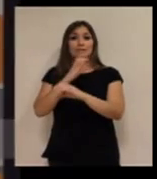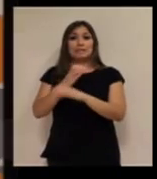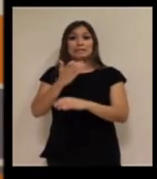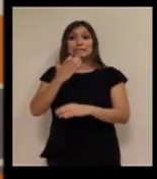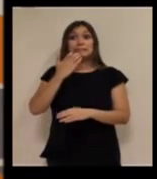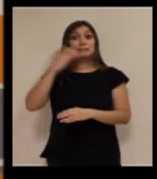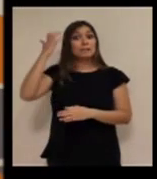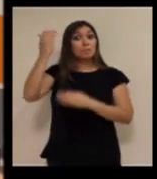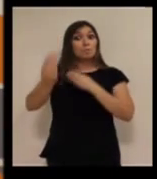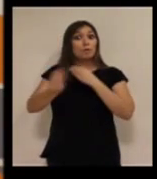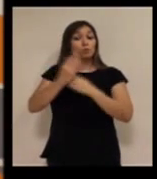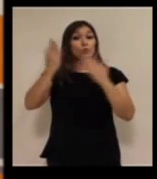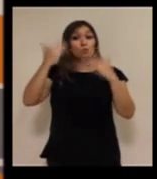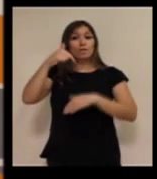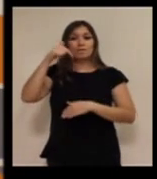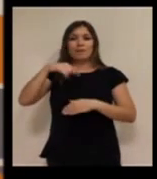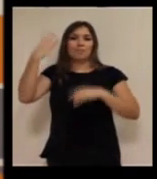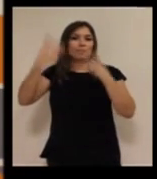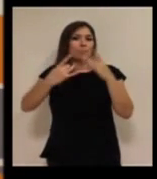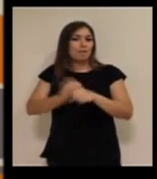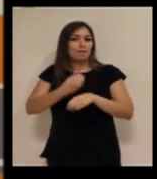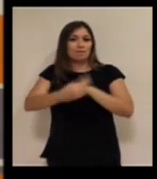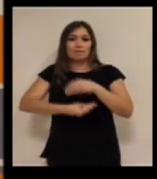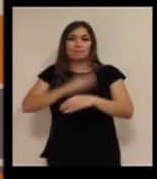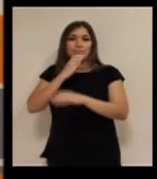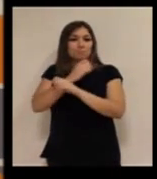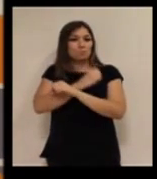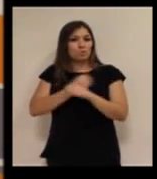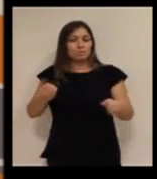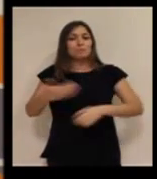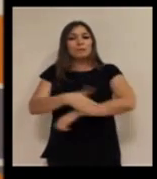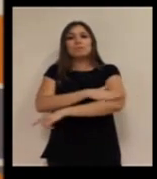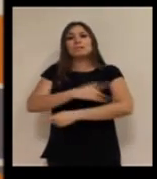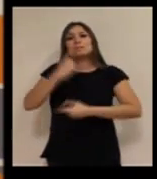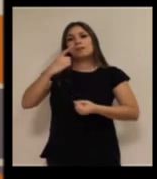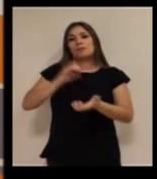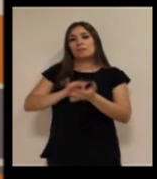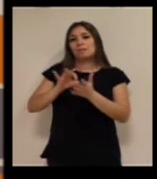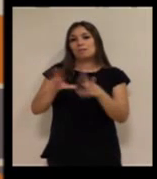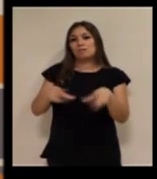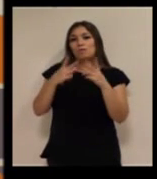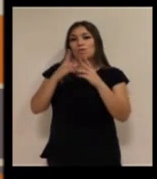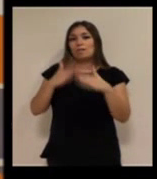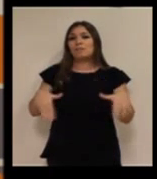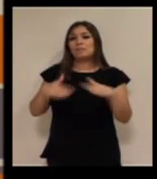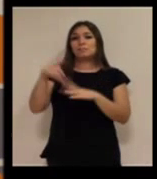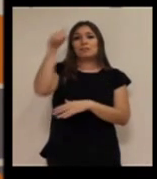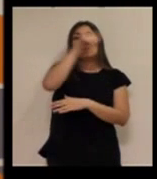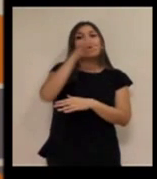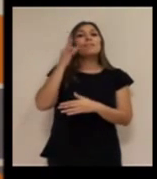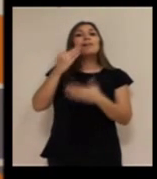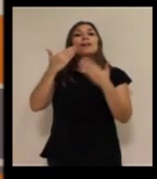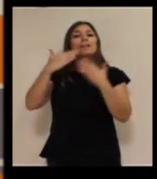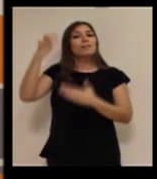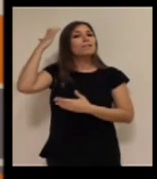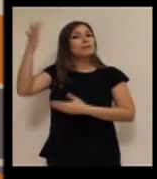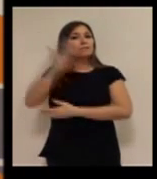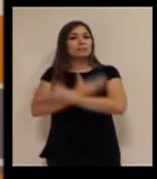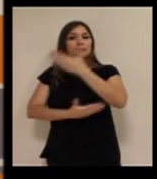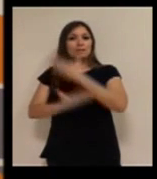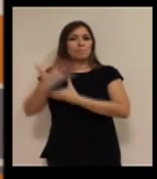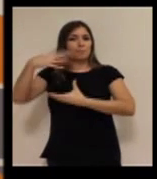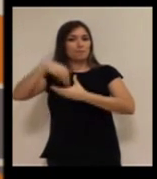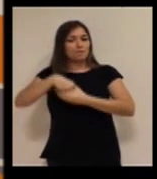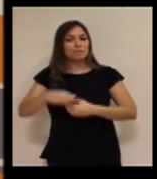actividades que realizamos en CENTAC no serían posibles. Al Ministerio de Sanidad, Servicios Sociales e Igualdad a través del Real Paret Autonato sobre